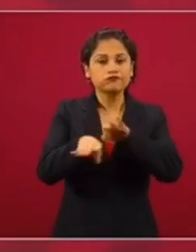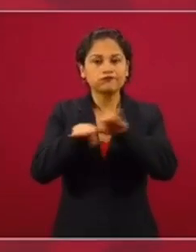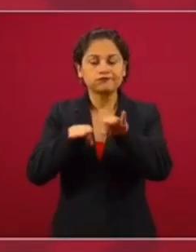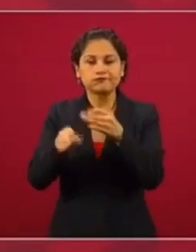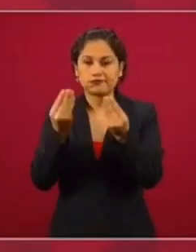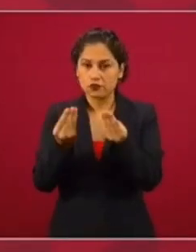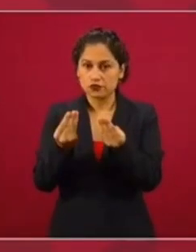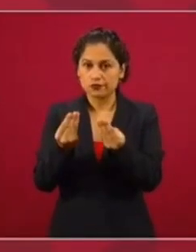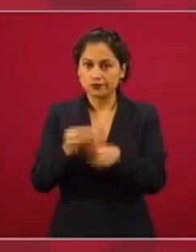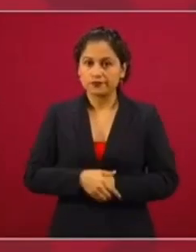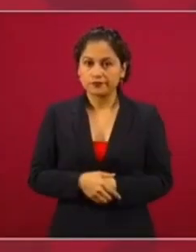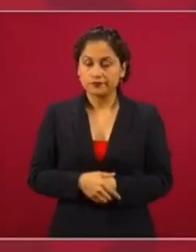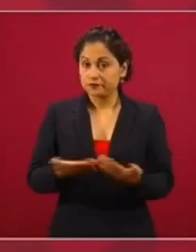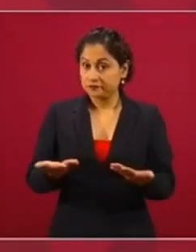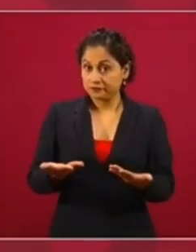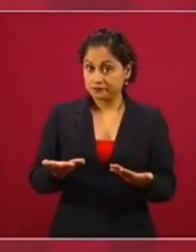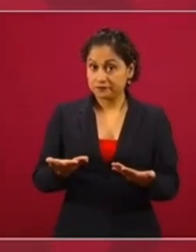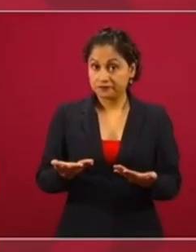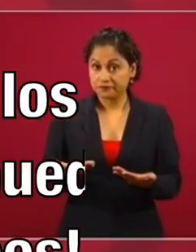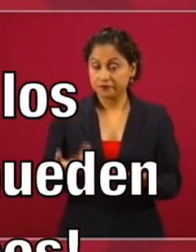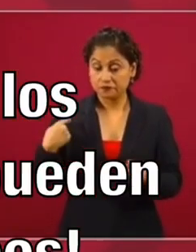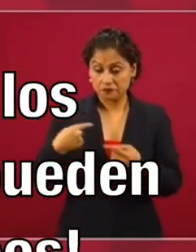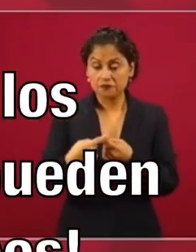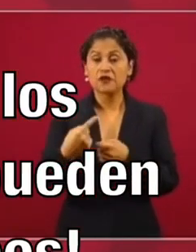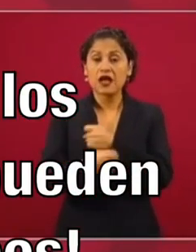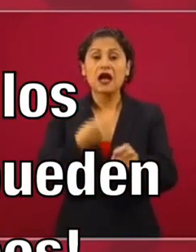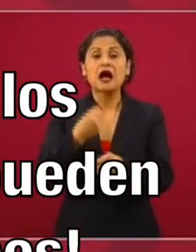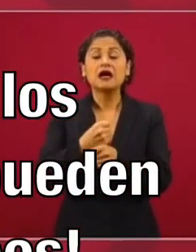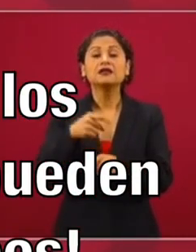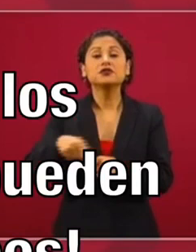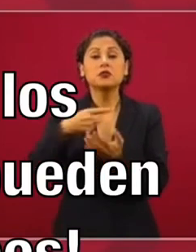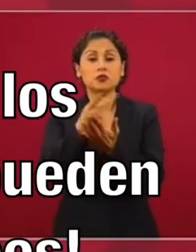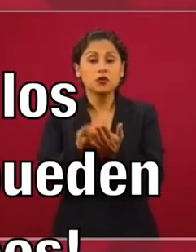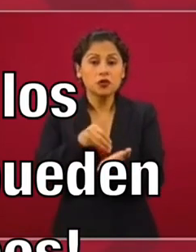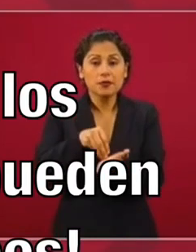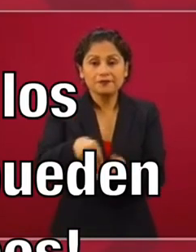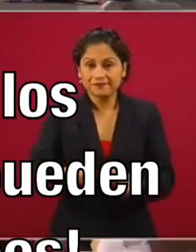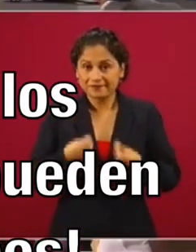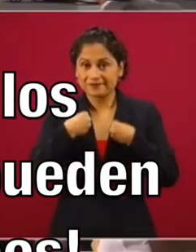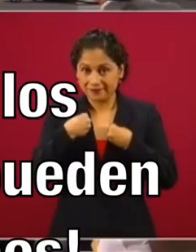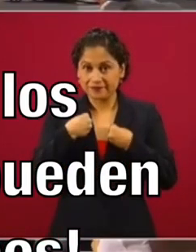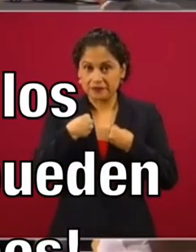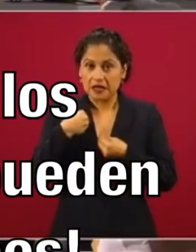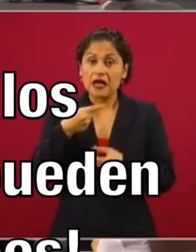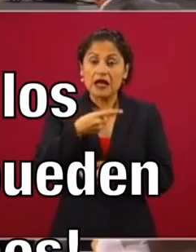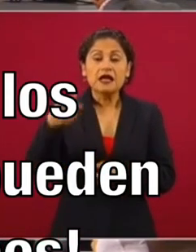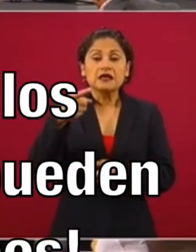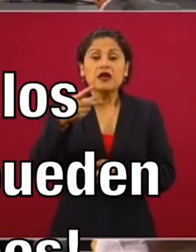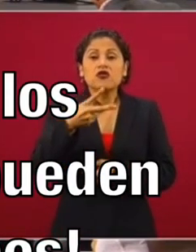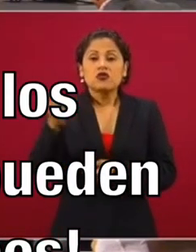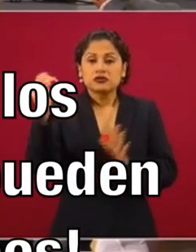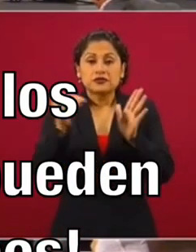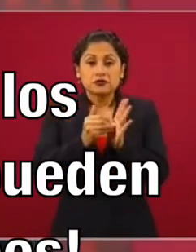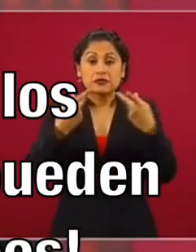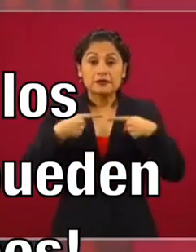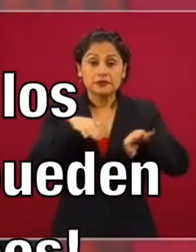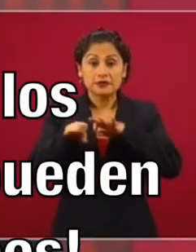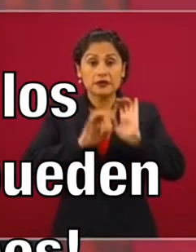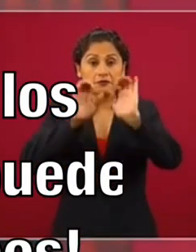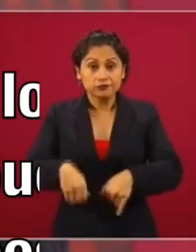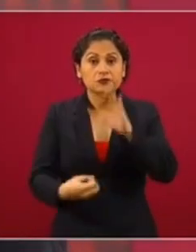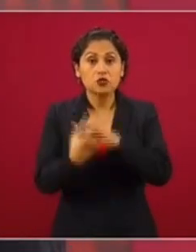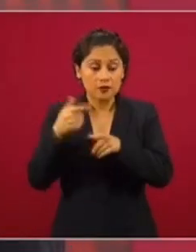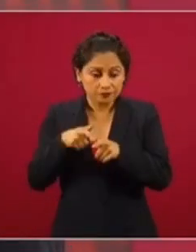muchos. Este año solo el programa Sembrando Vida va a dar 200.000 empleos nuevos, permanentes,